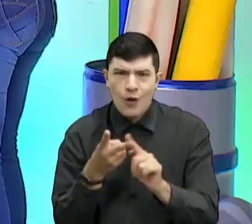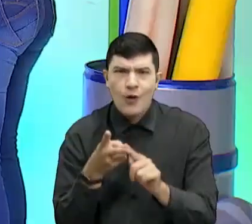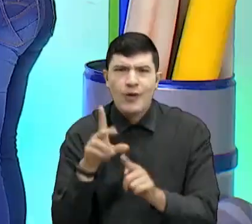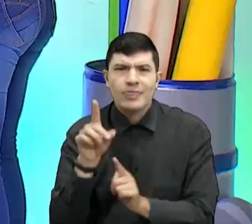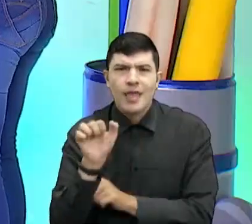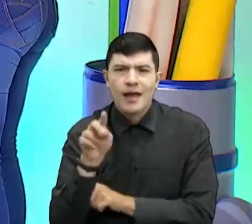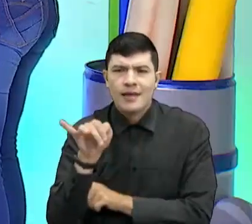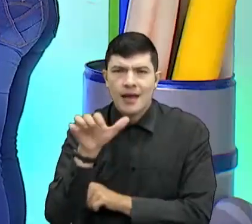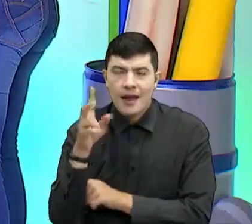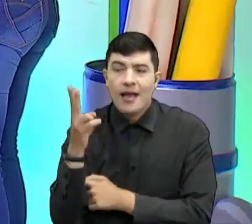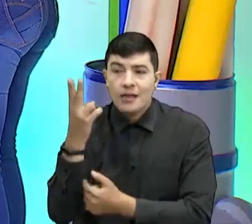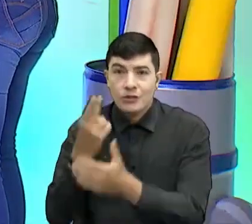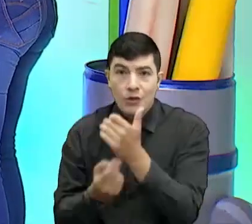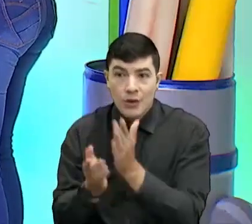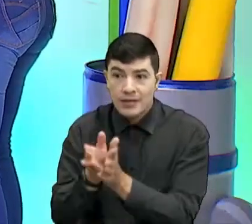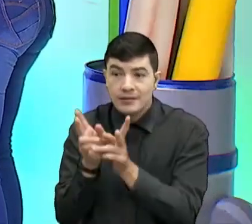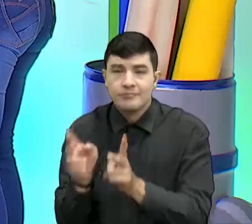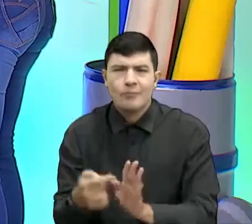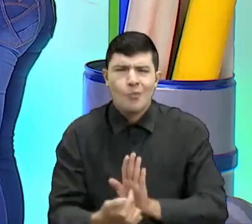ala.